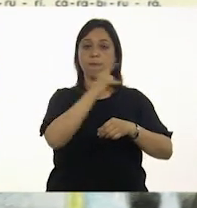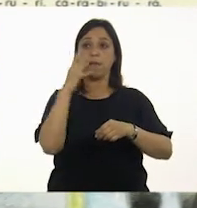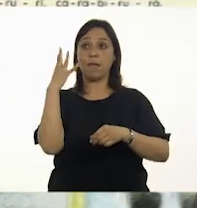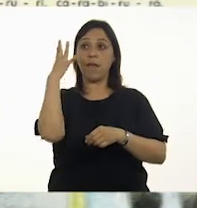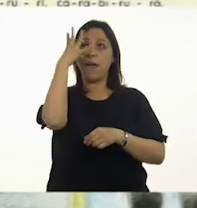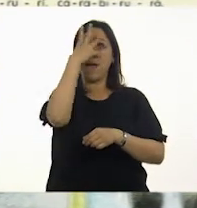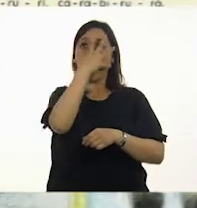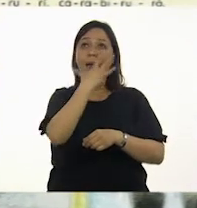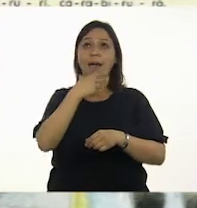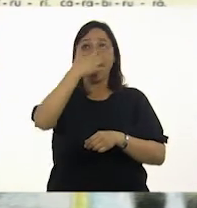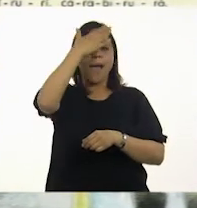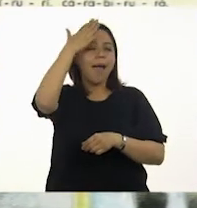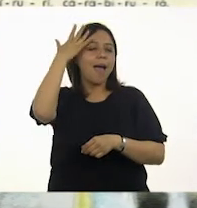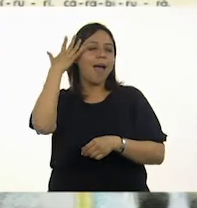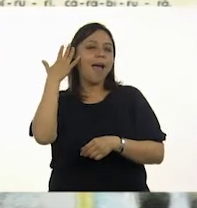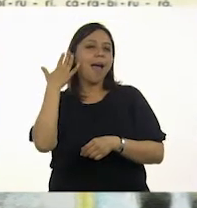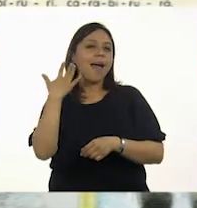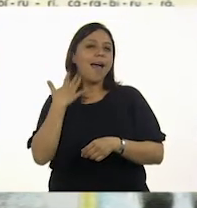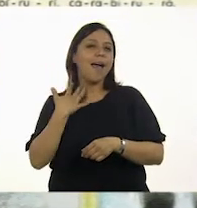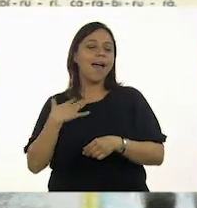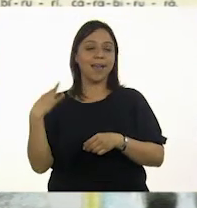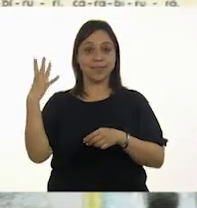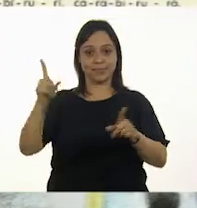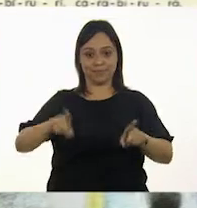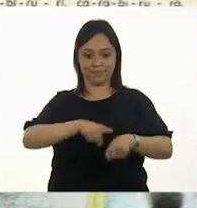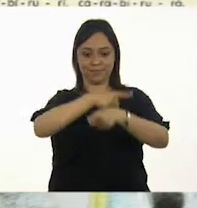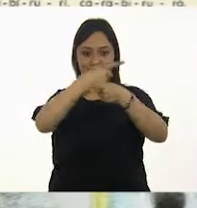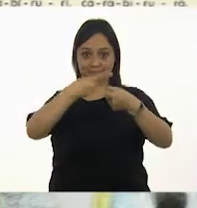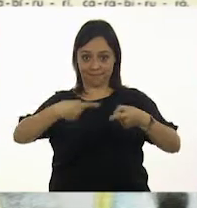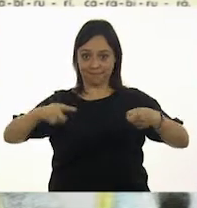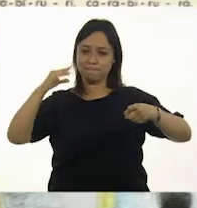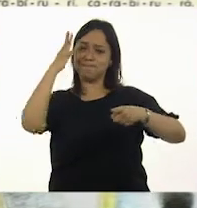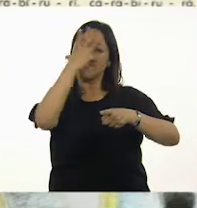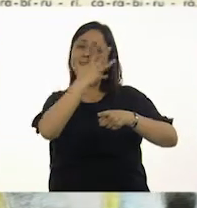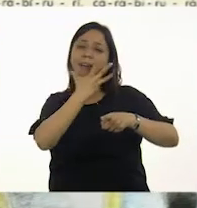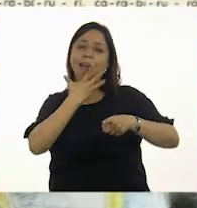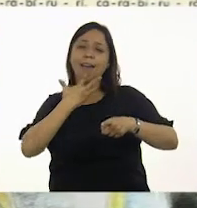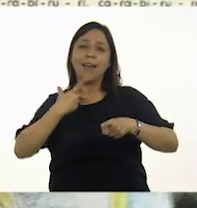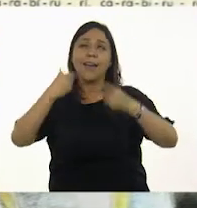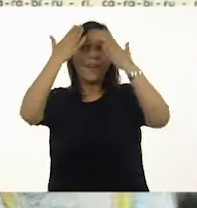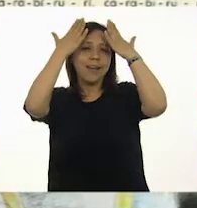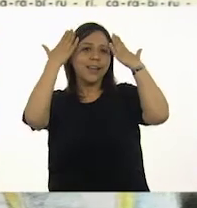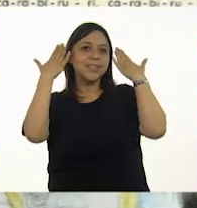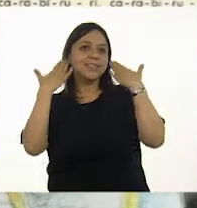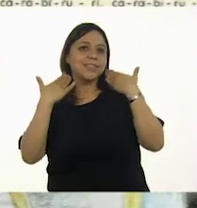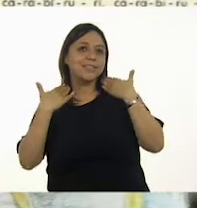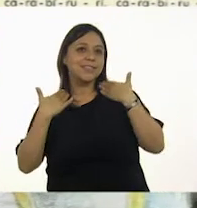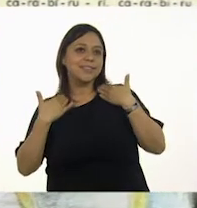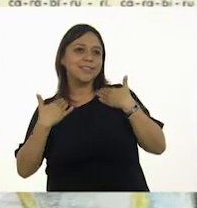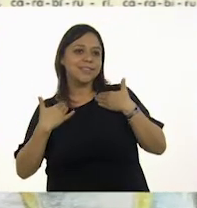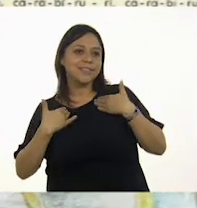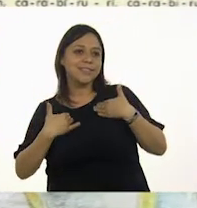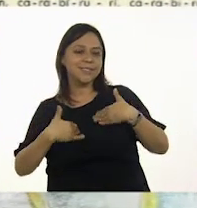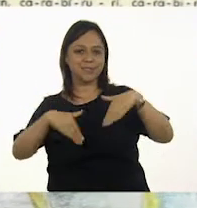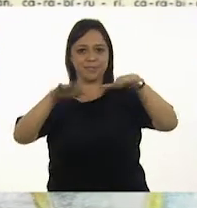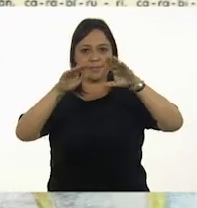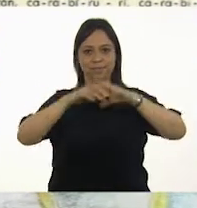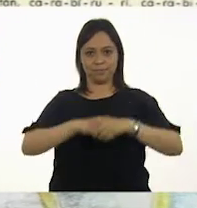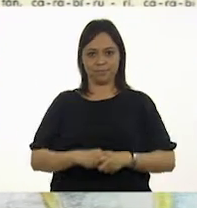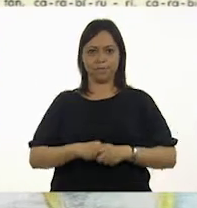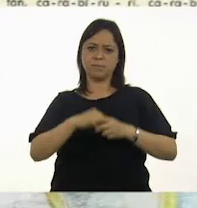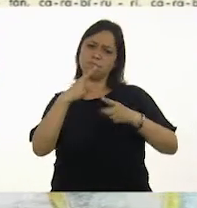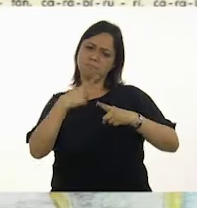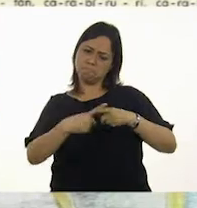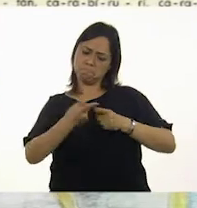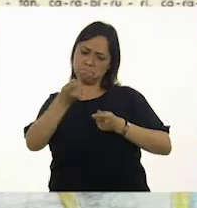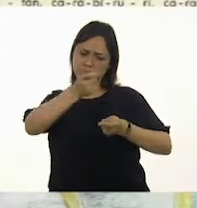pelo tiene carapí, qué hermoso pelo tiene carapí, quién se lo